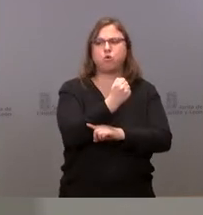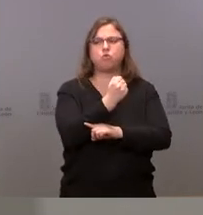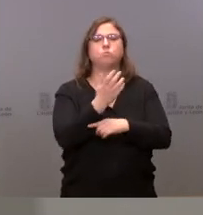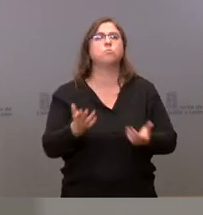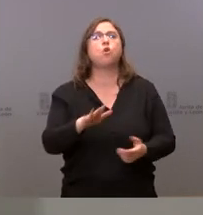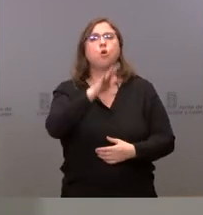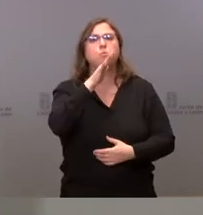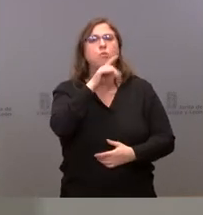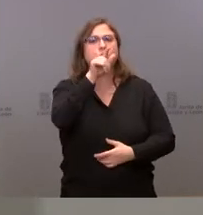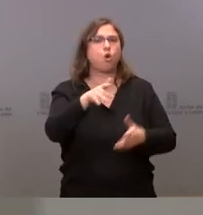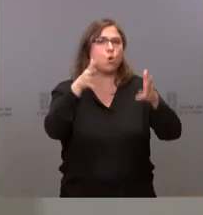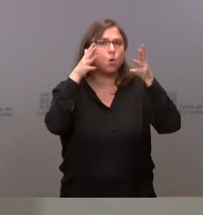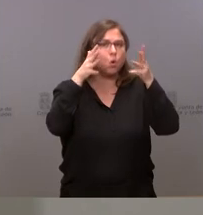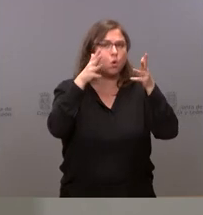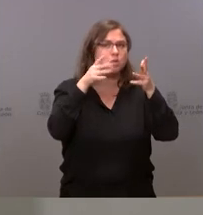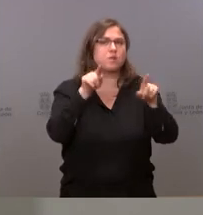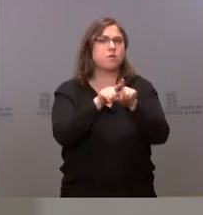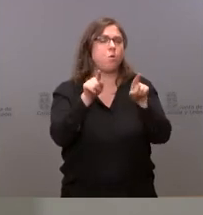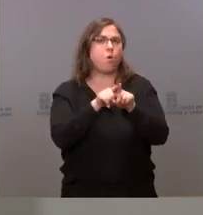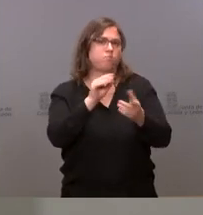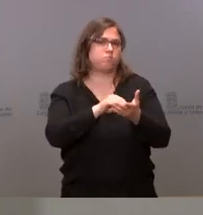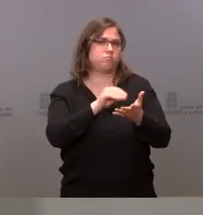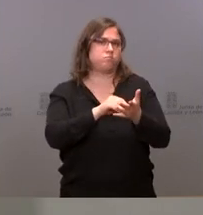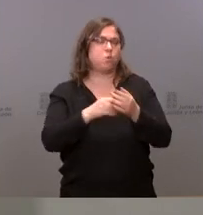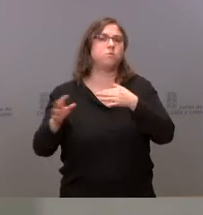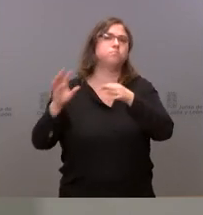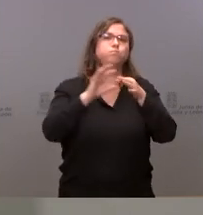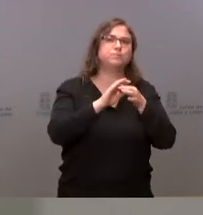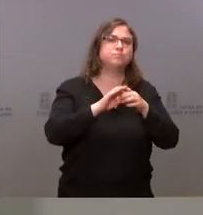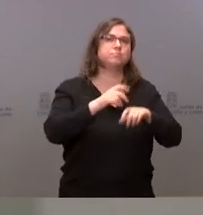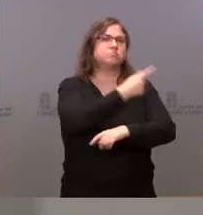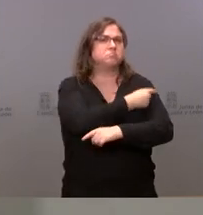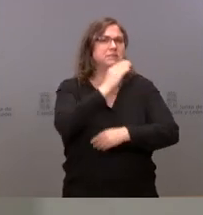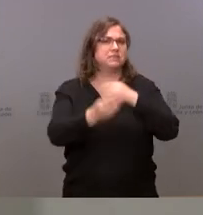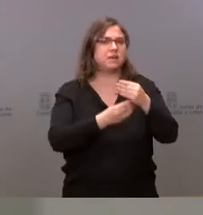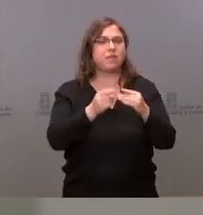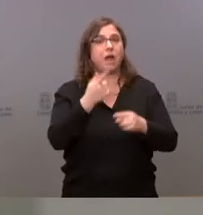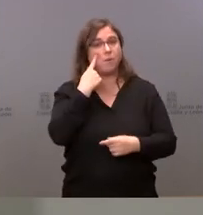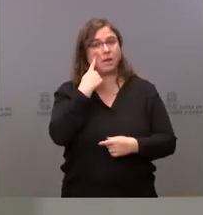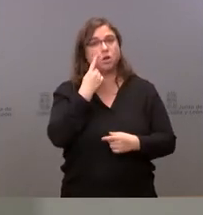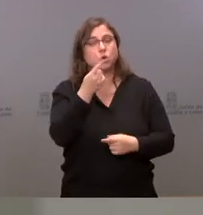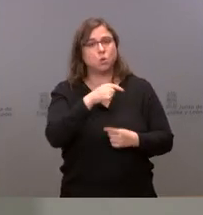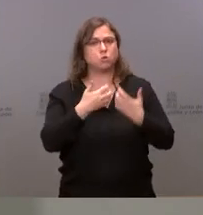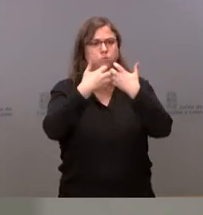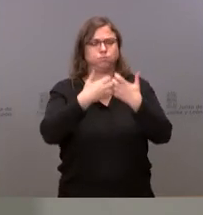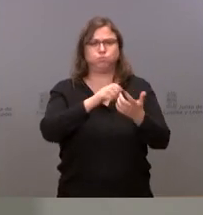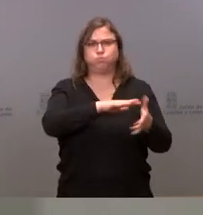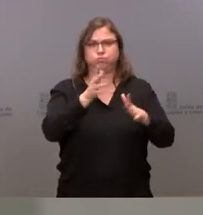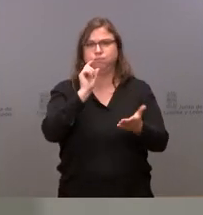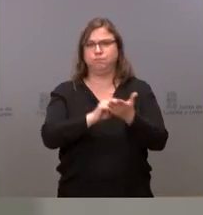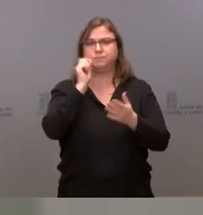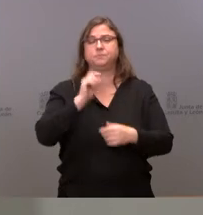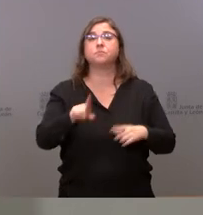tanto muchas de estas recomendaciones están desarrollándose ya en la medida en que se han implementado pues las vamos a nosotros poner en práctica en muy breve plazo de tiempo